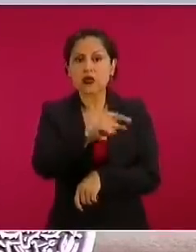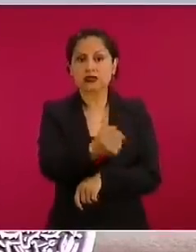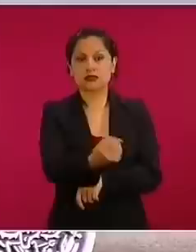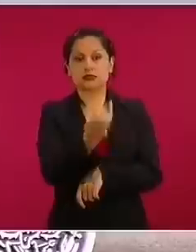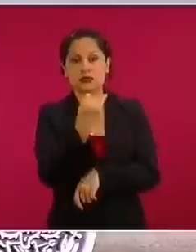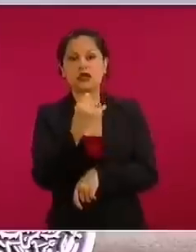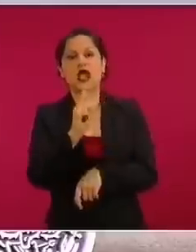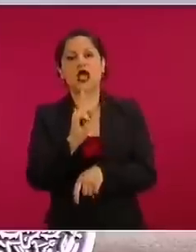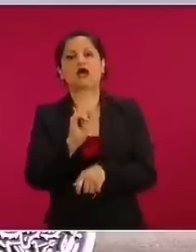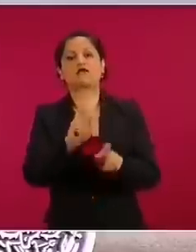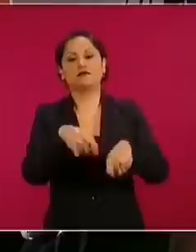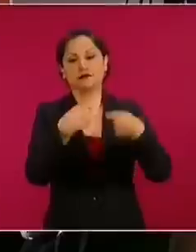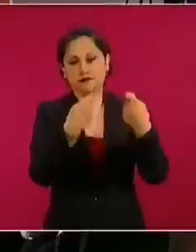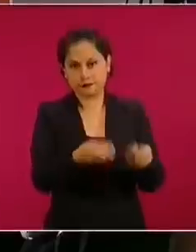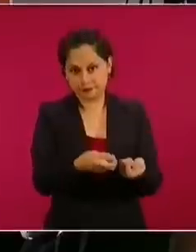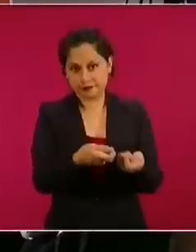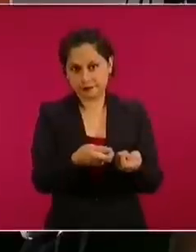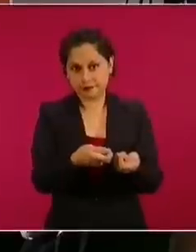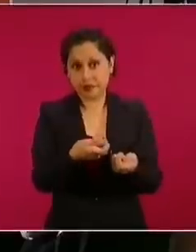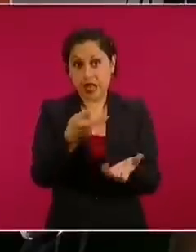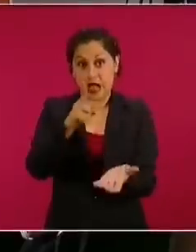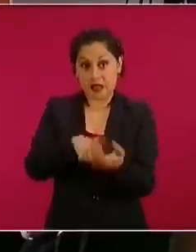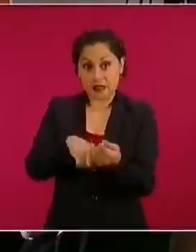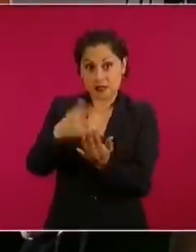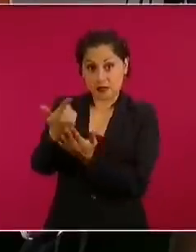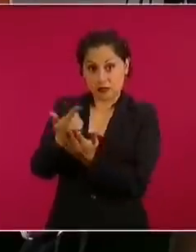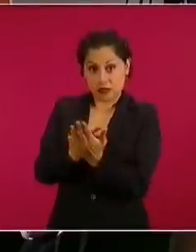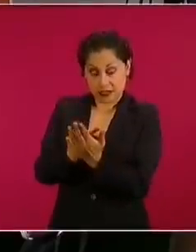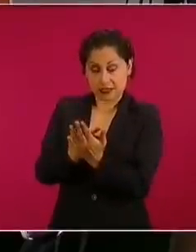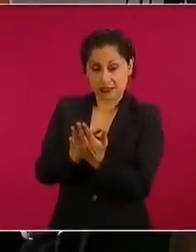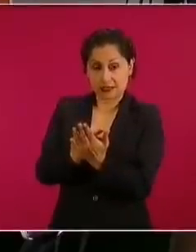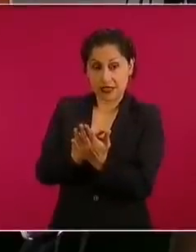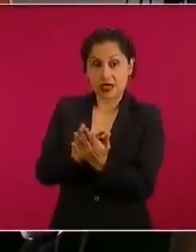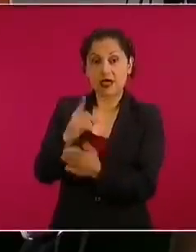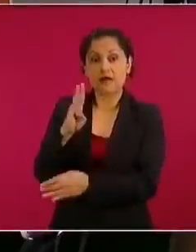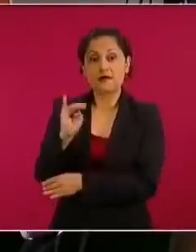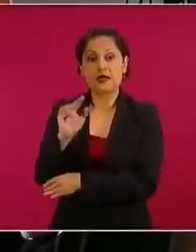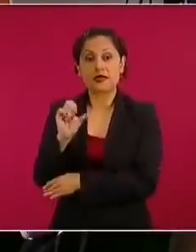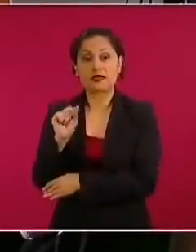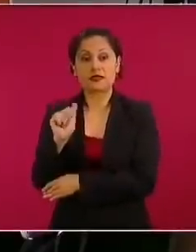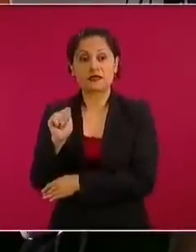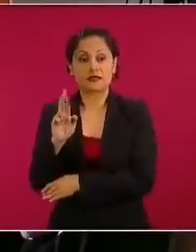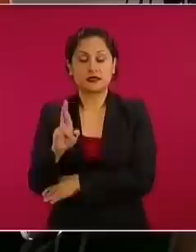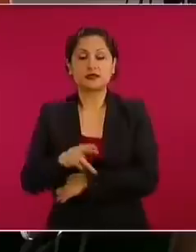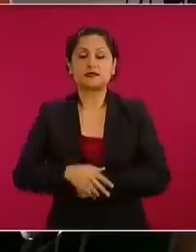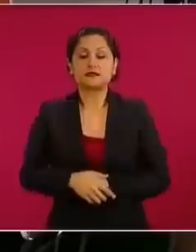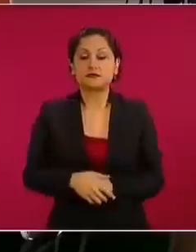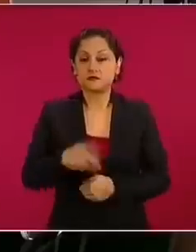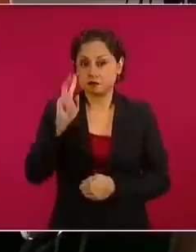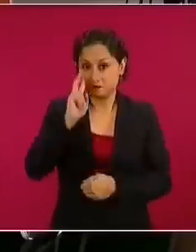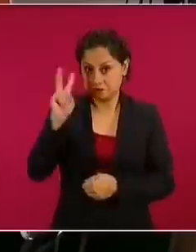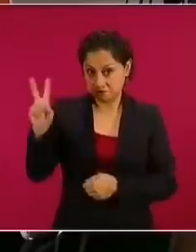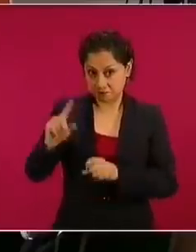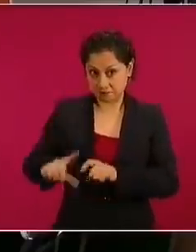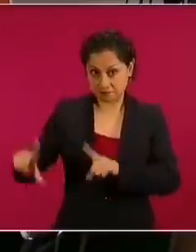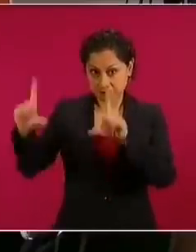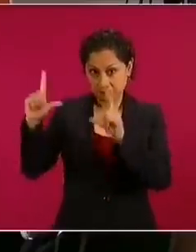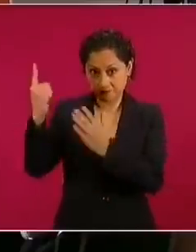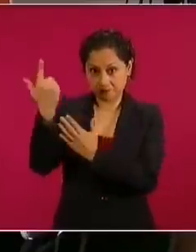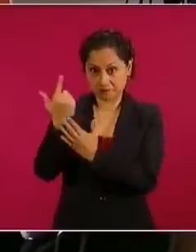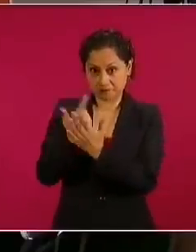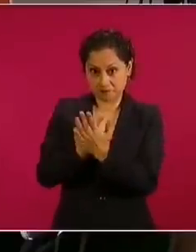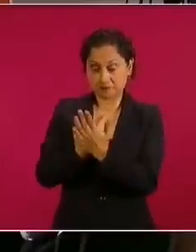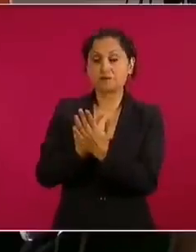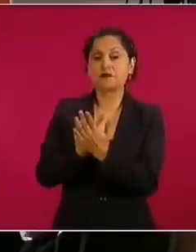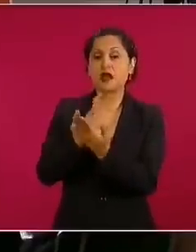Censo del Bienestar. Las instituciones bancarias que están aquí listadas, Banco